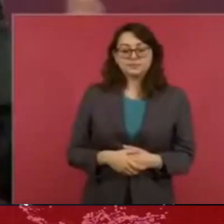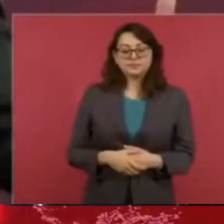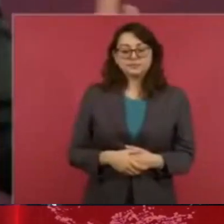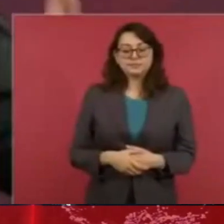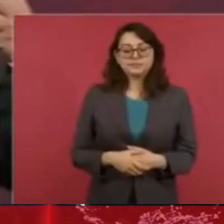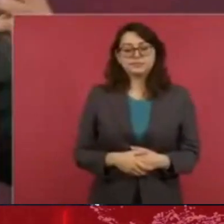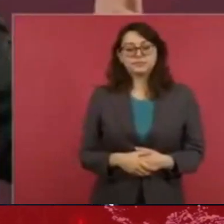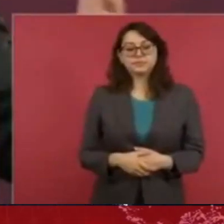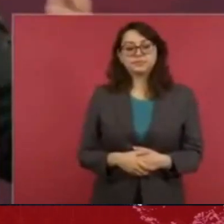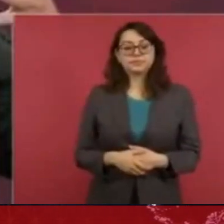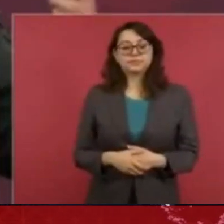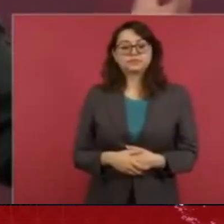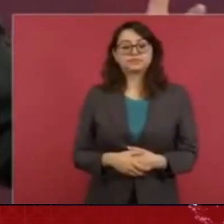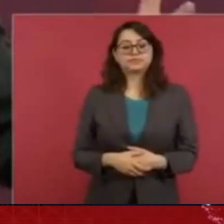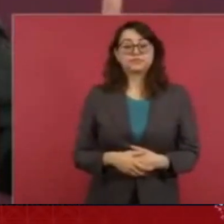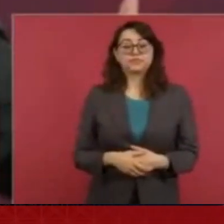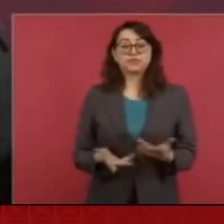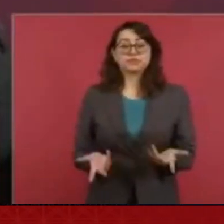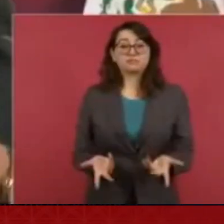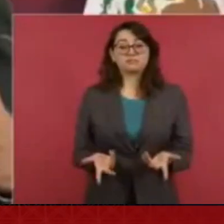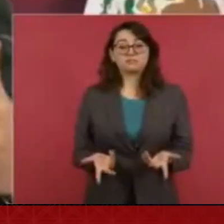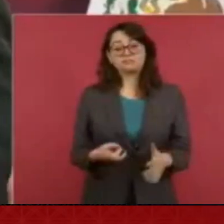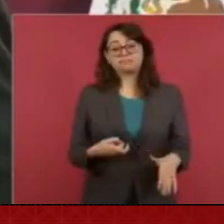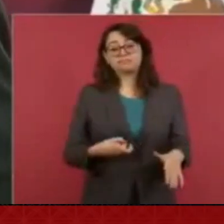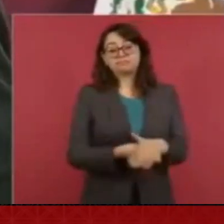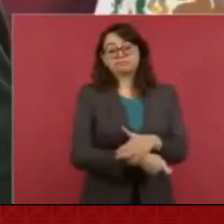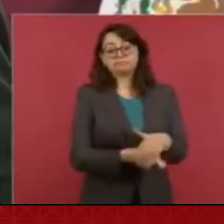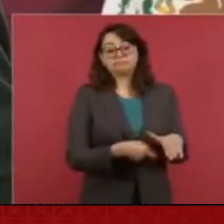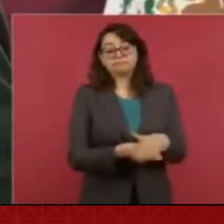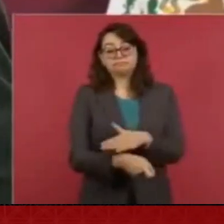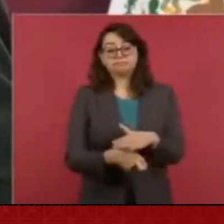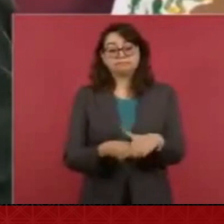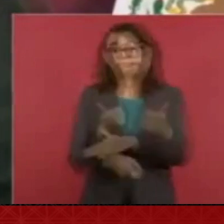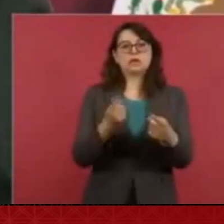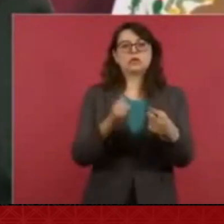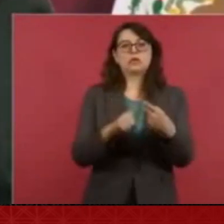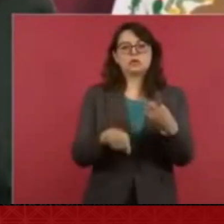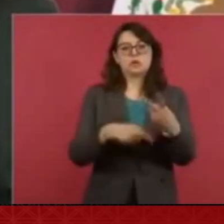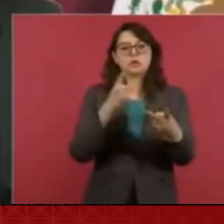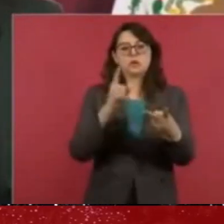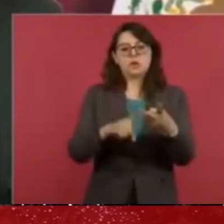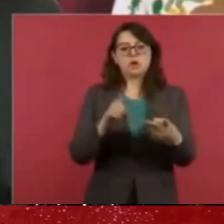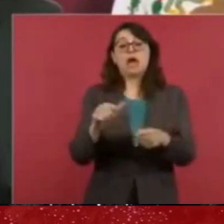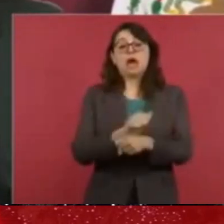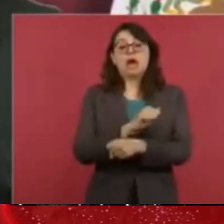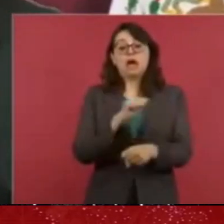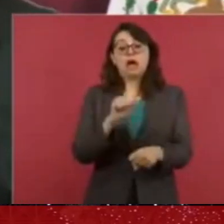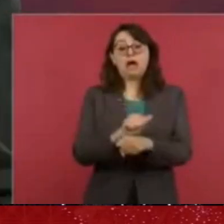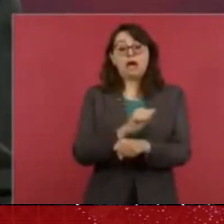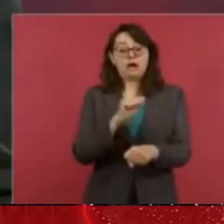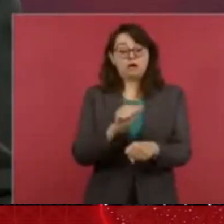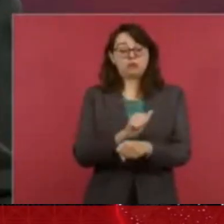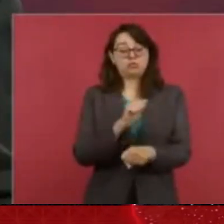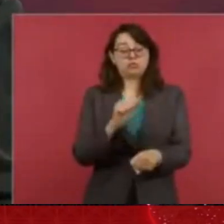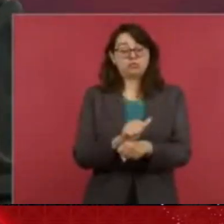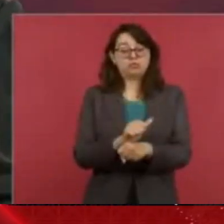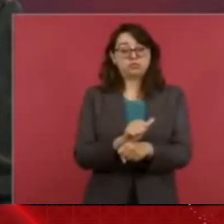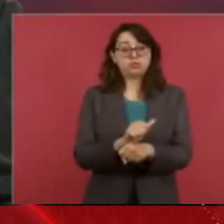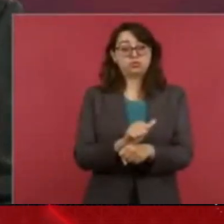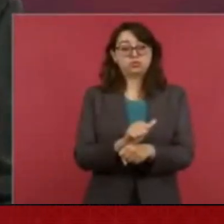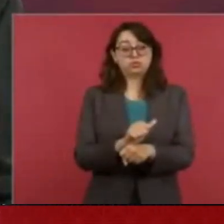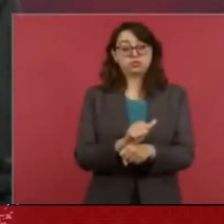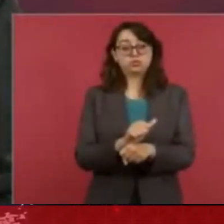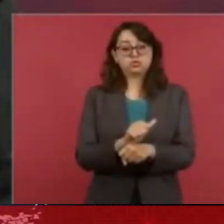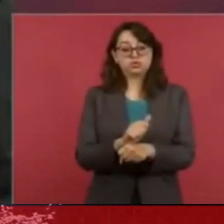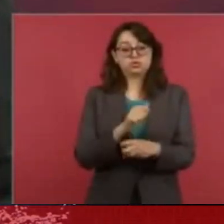entre los moches se incluía cargos. Hubieron quienes así